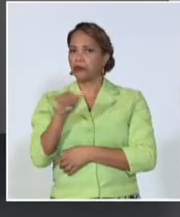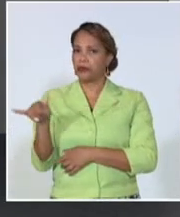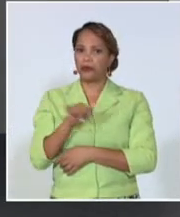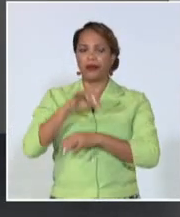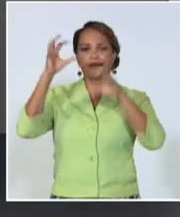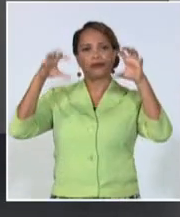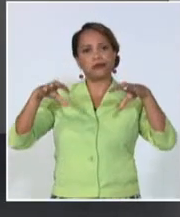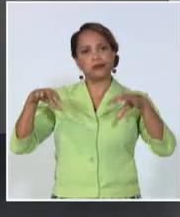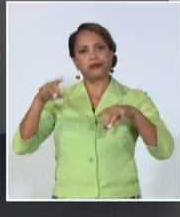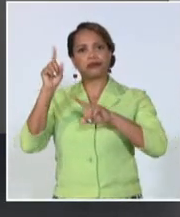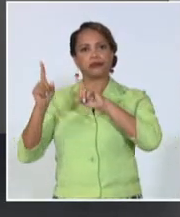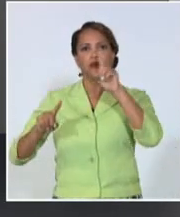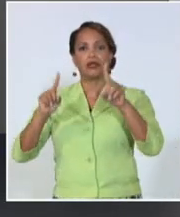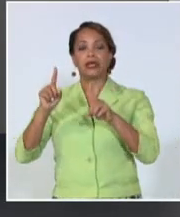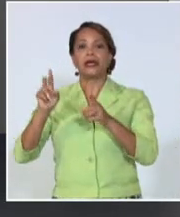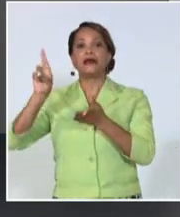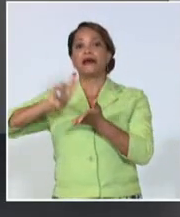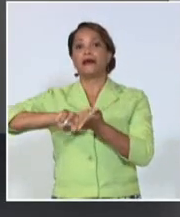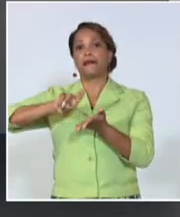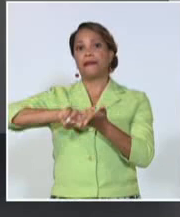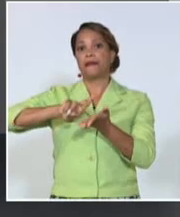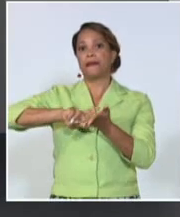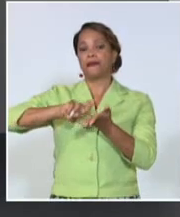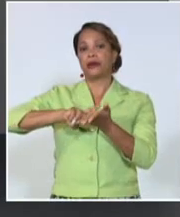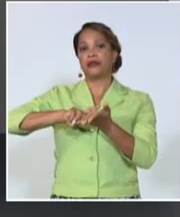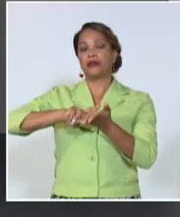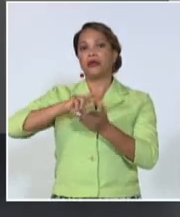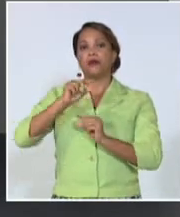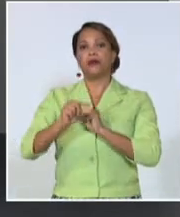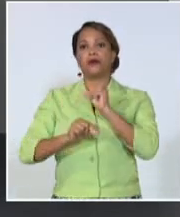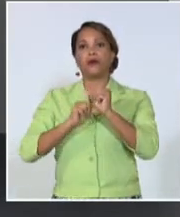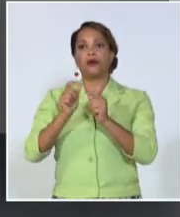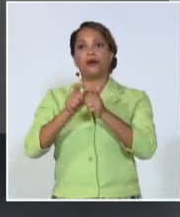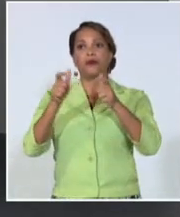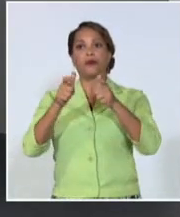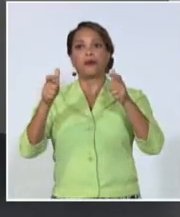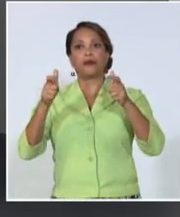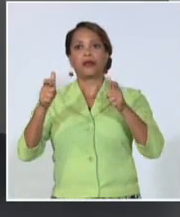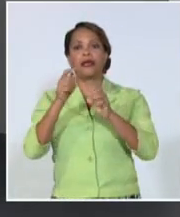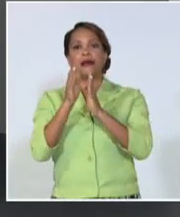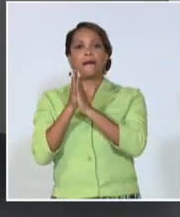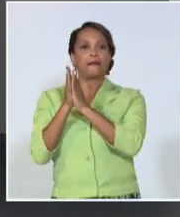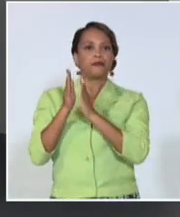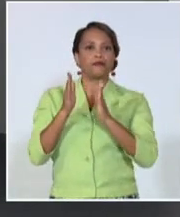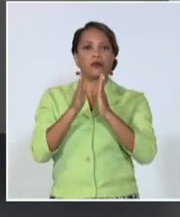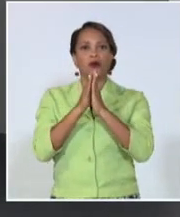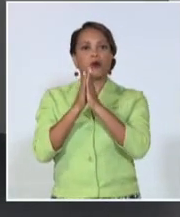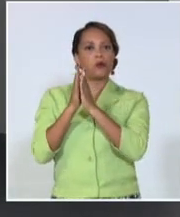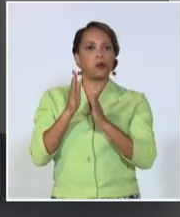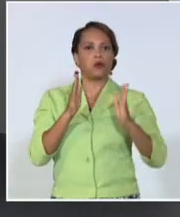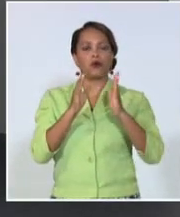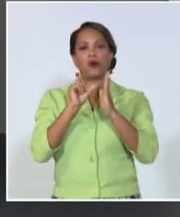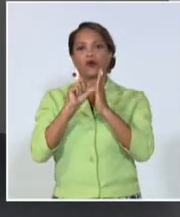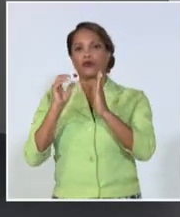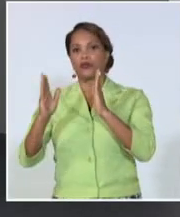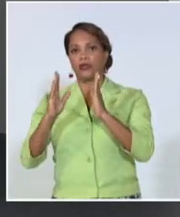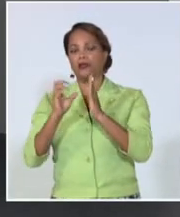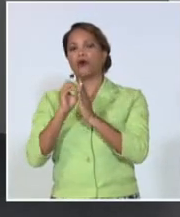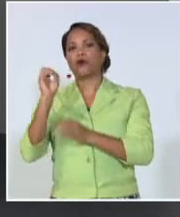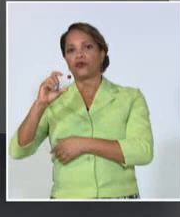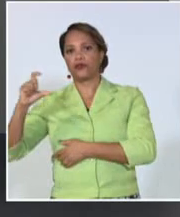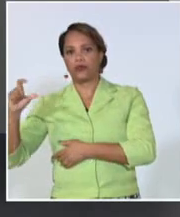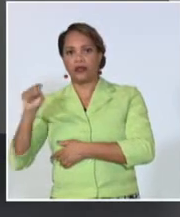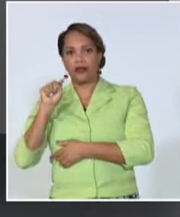eléctrica y el martes incrementándose otra vez en la mitad occidental, en occidente y centro del país. Y las